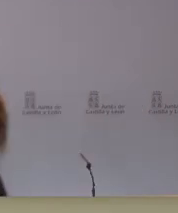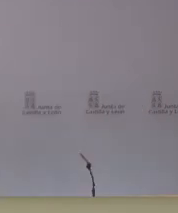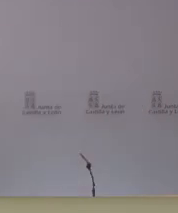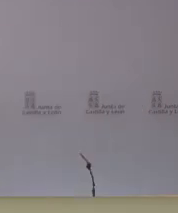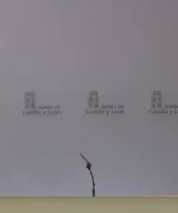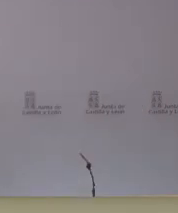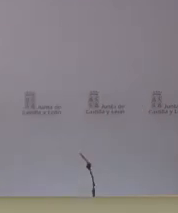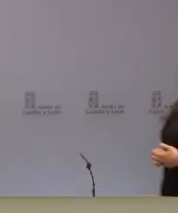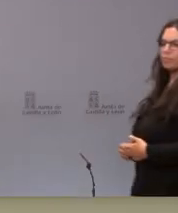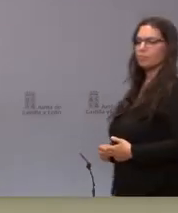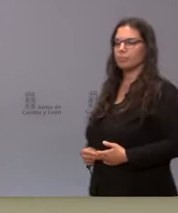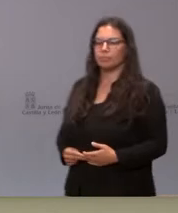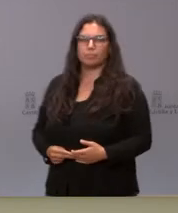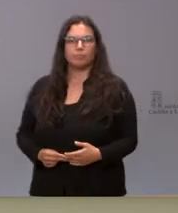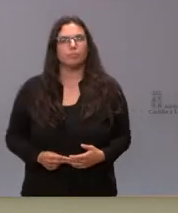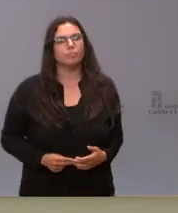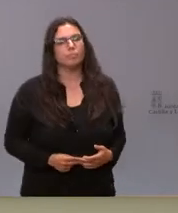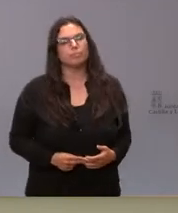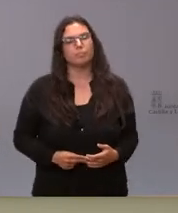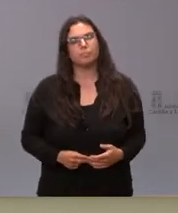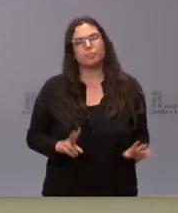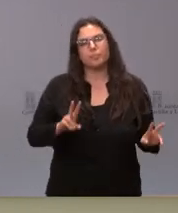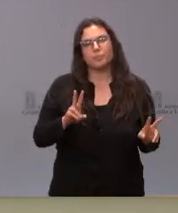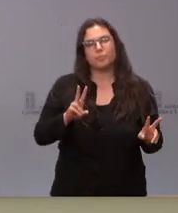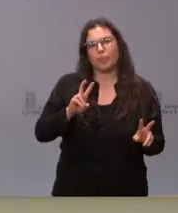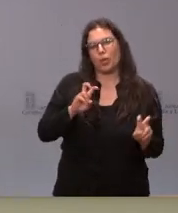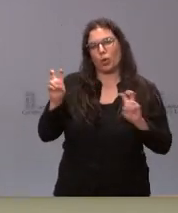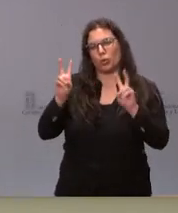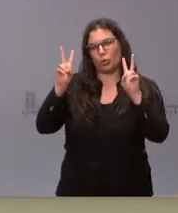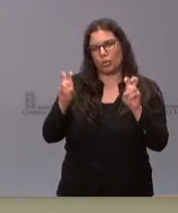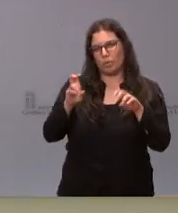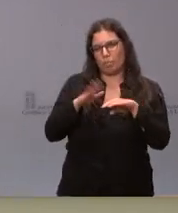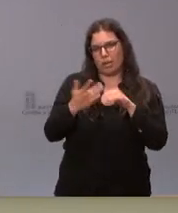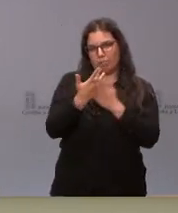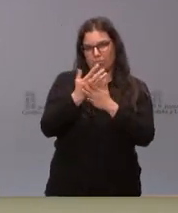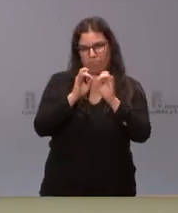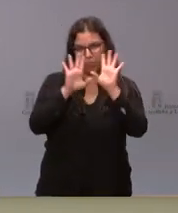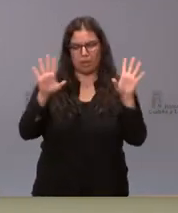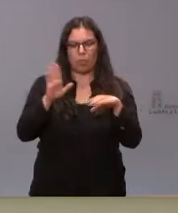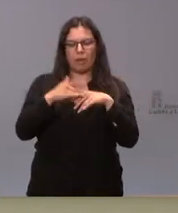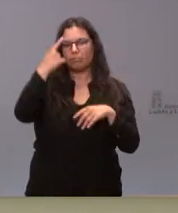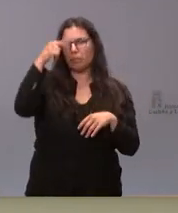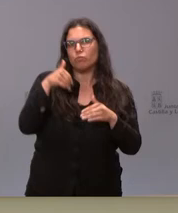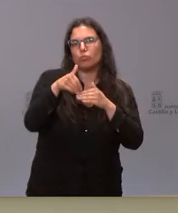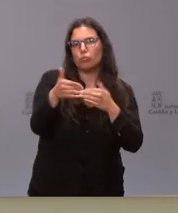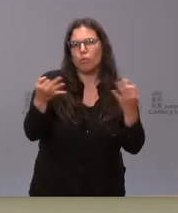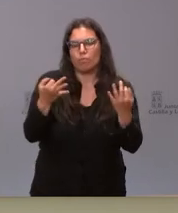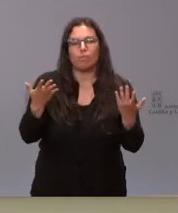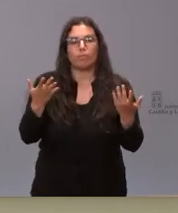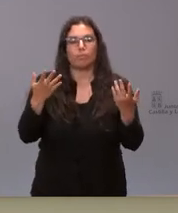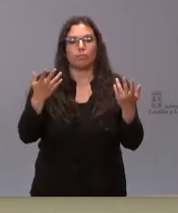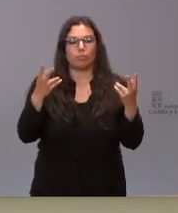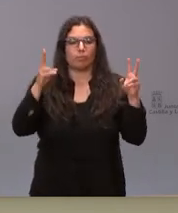Sí, por mi parte por dejar el otro asunto rematado con lo que puede ocurrir en el futuro después del perdón en términos